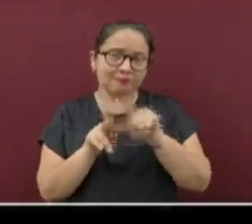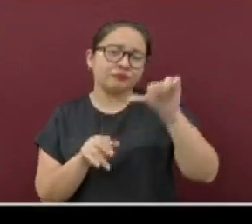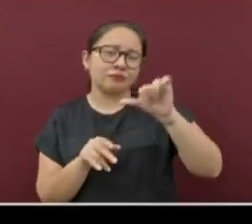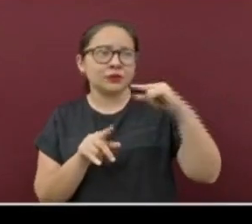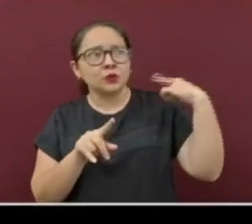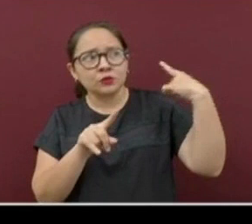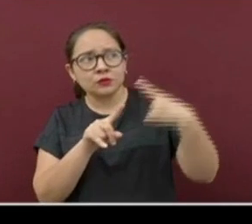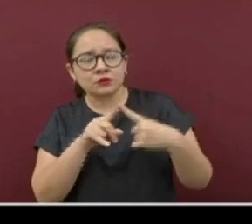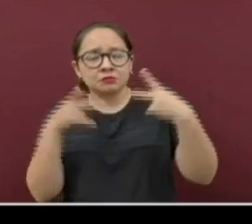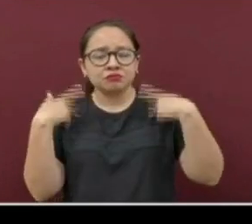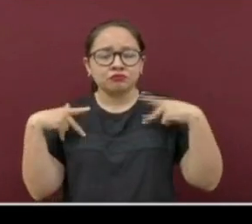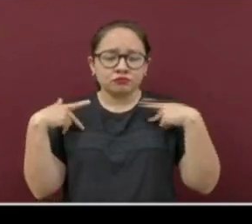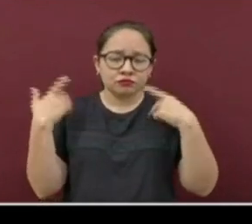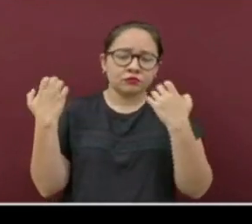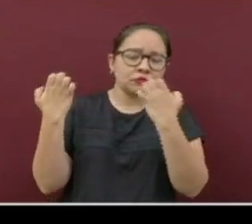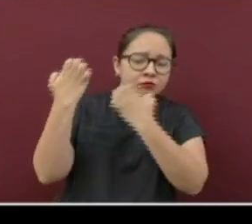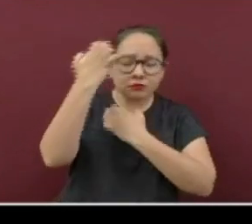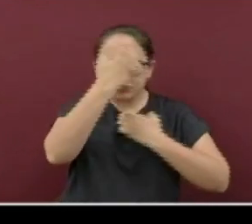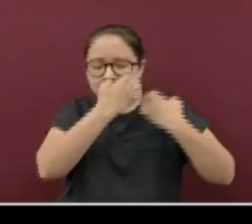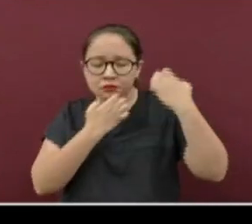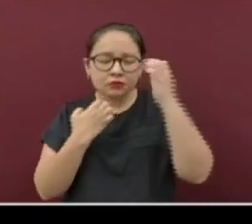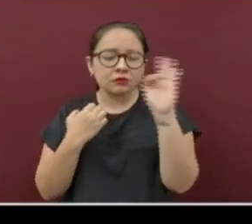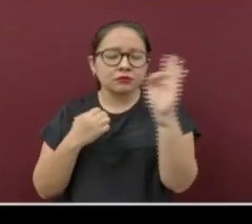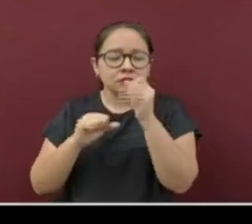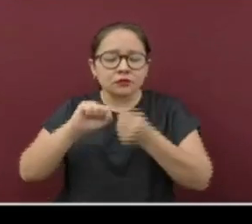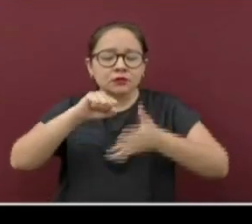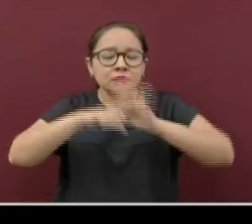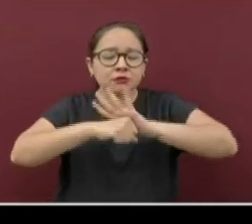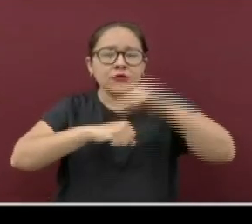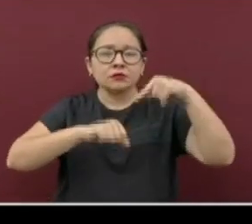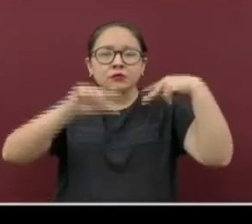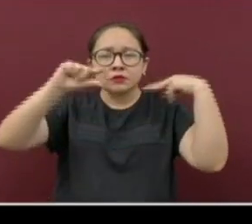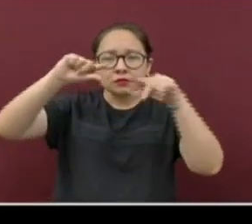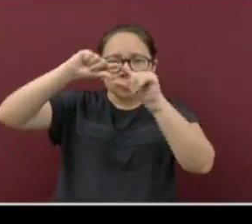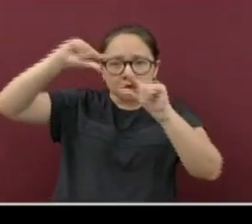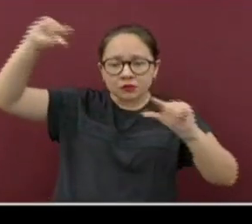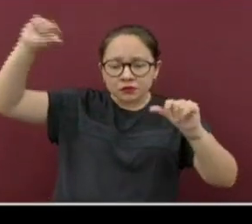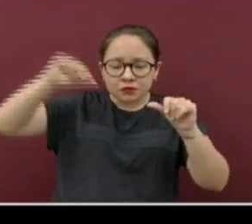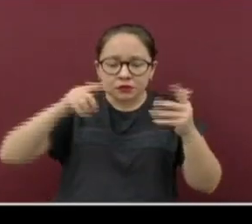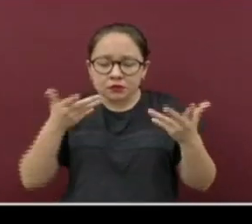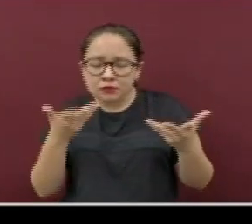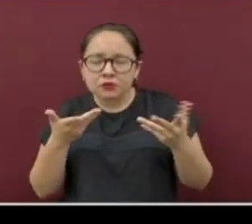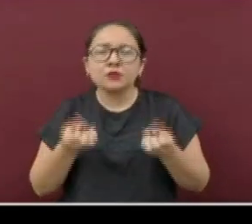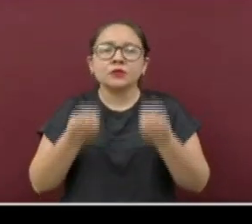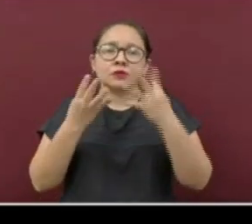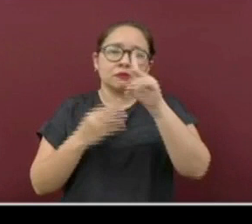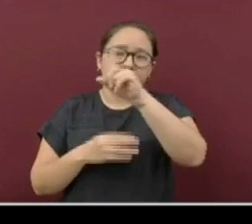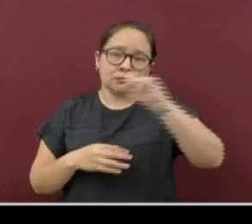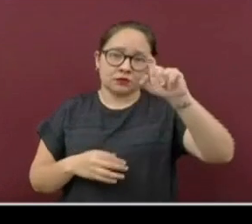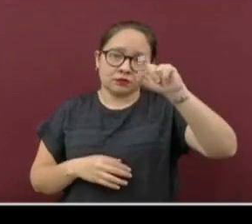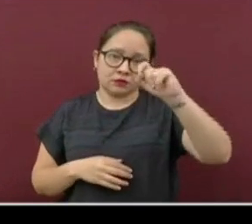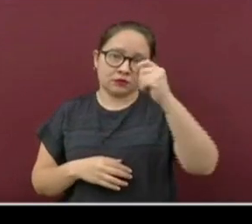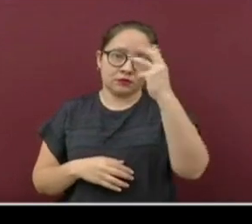hoy de los pacientes con diagnóstico probable de COVID-19 en el estado. Suman 123